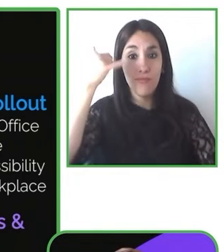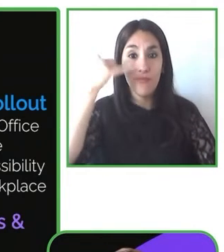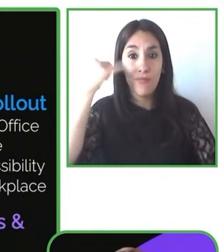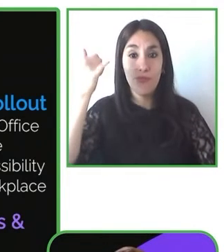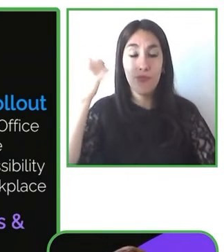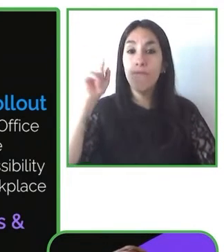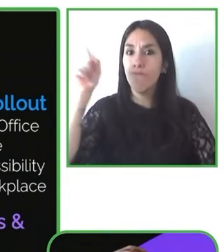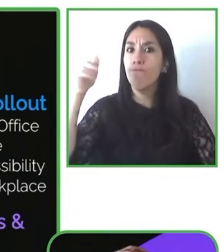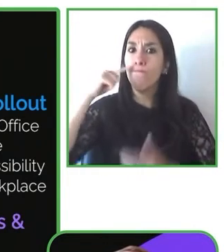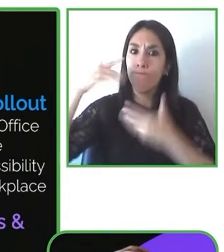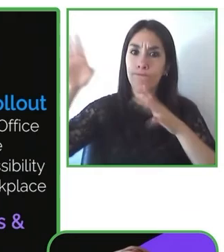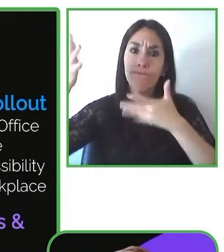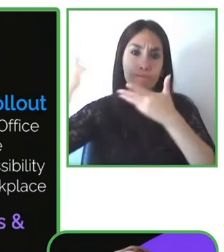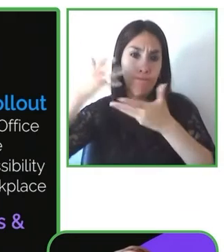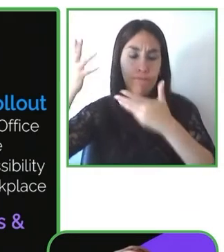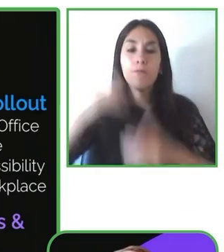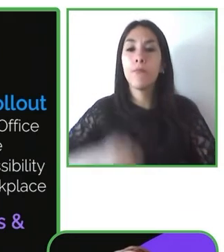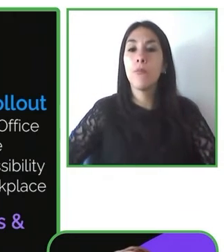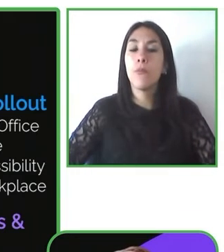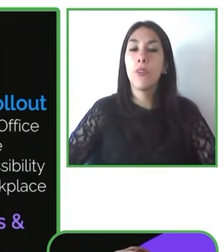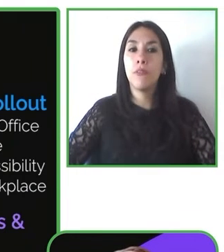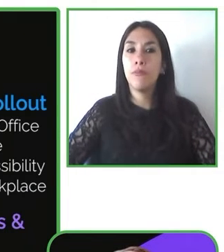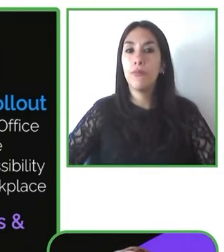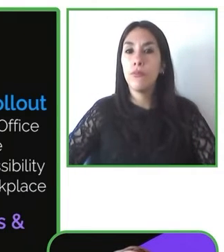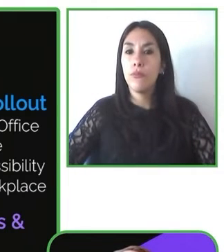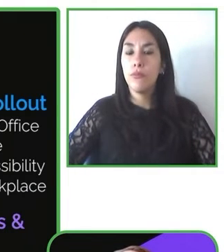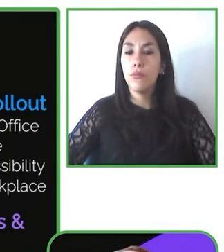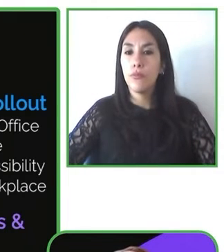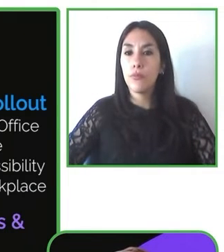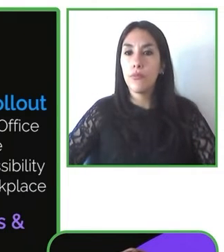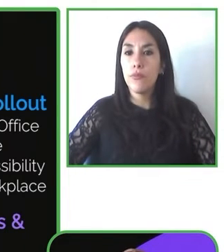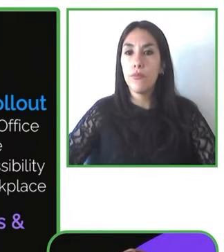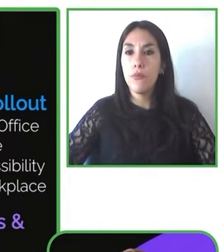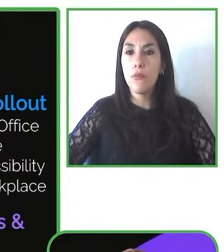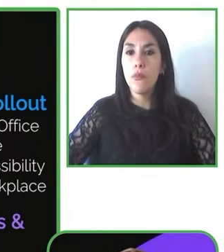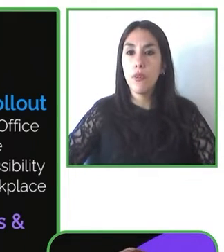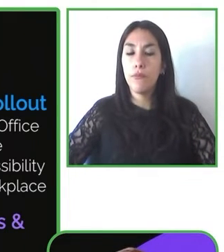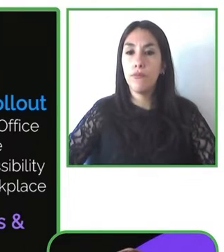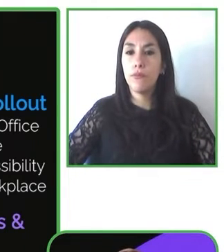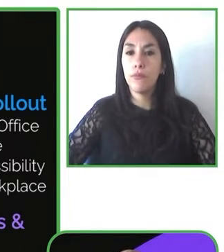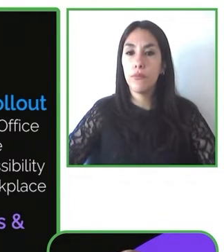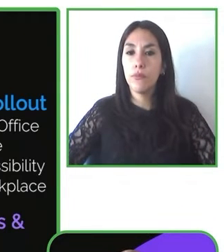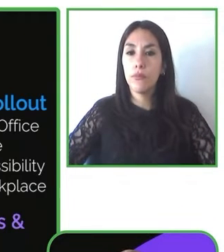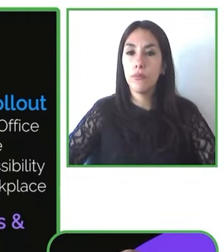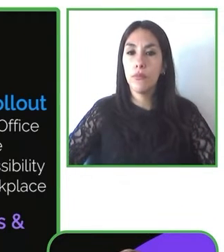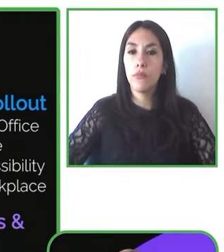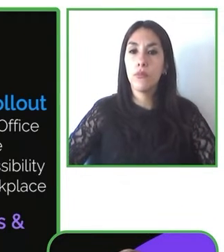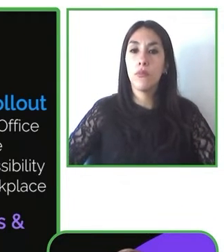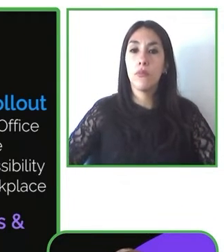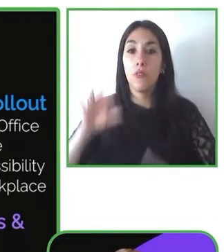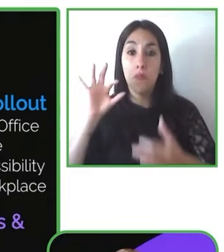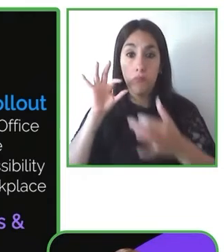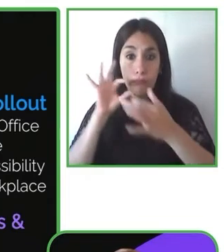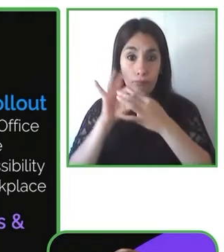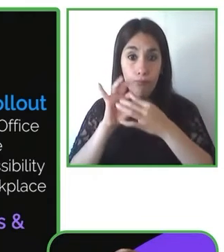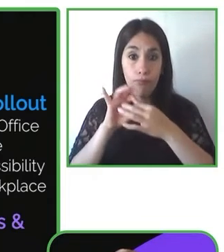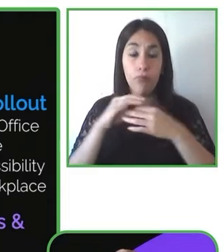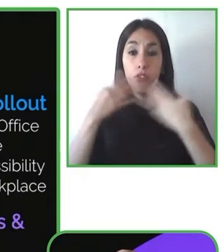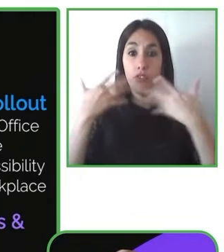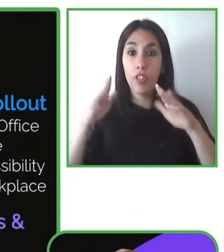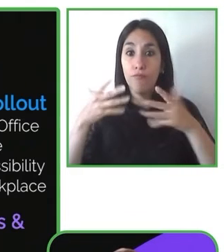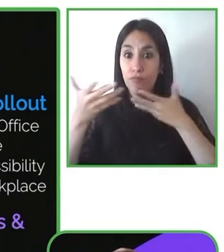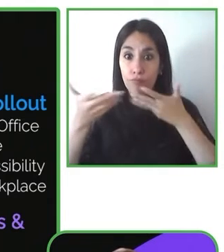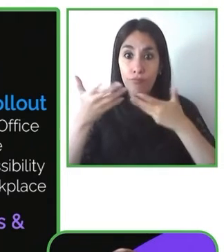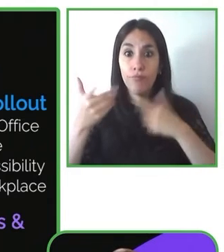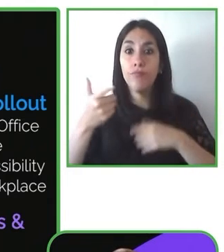Llevamos nuestras alianzas con los líderes en la accesibilidad y lo